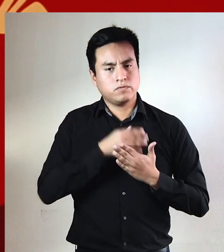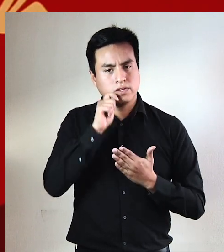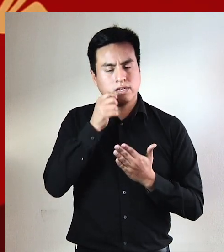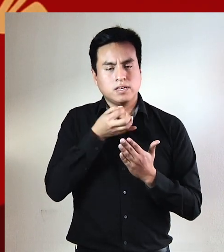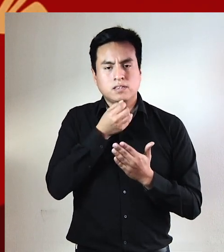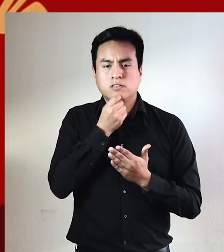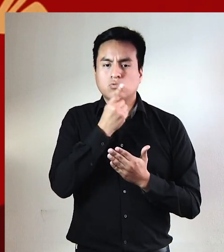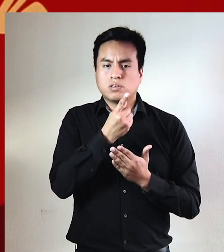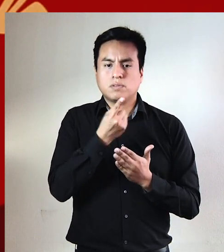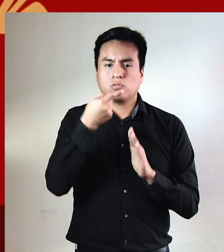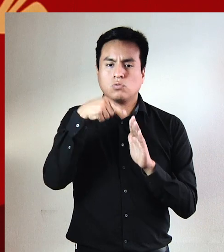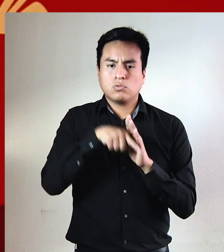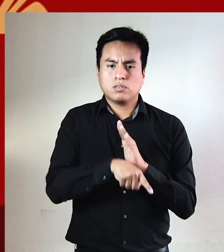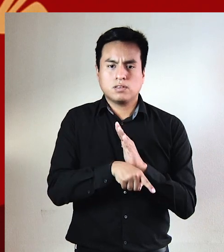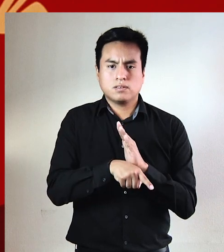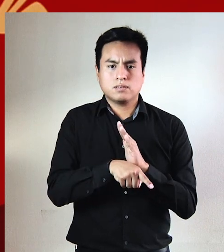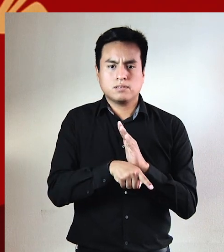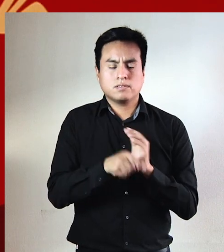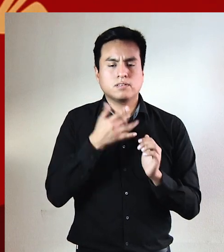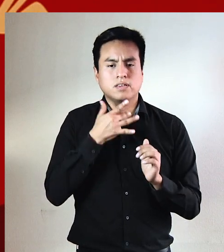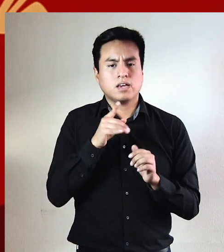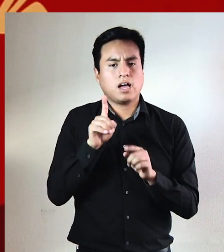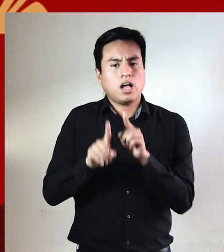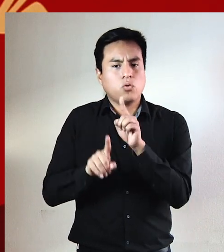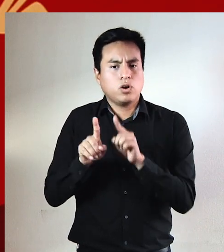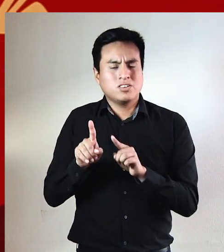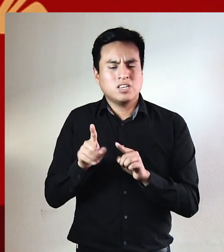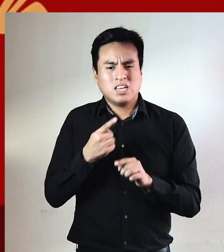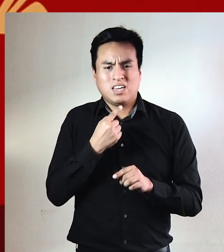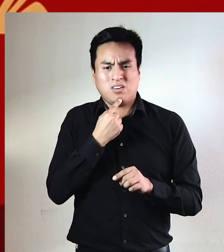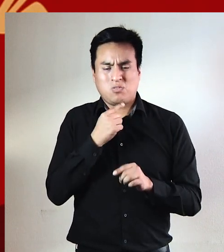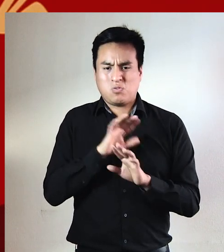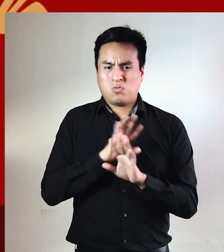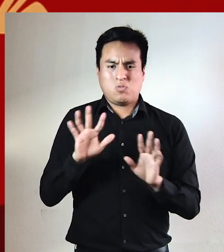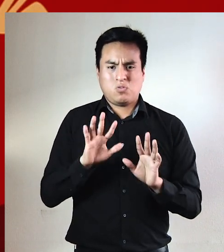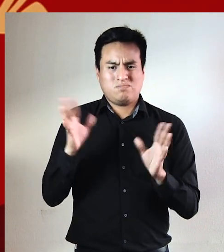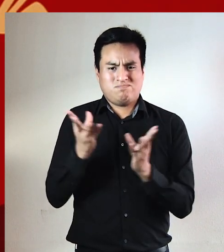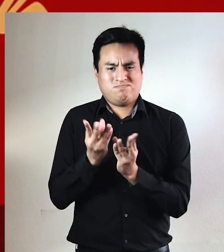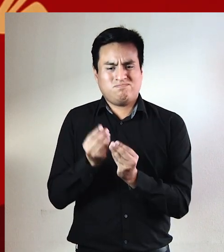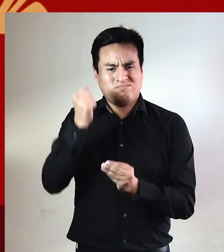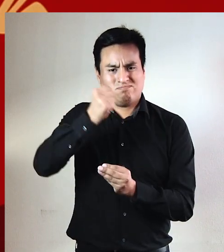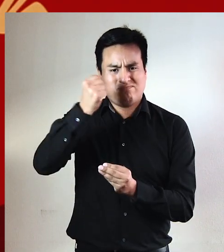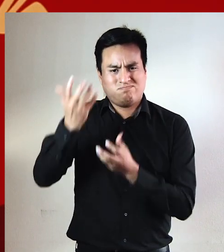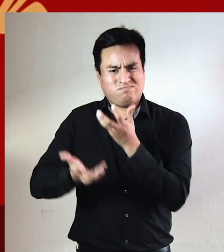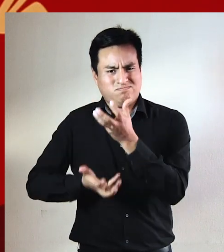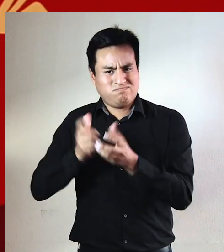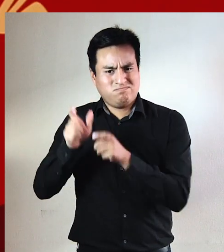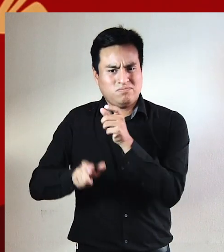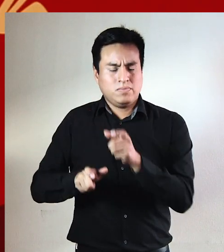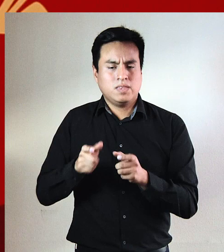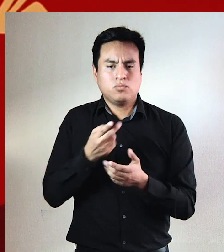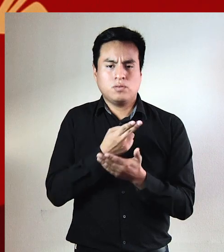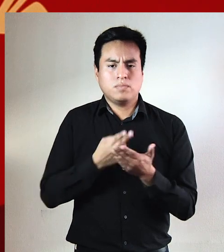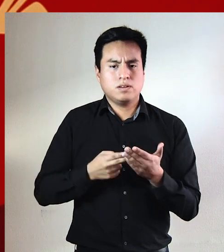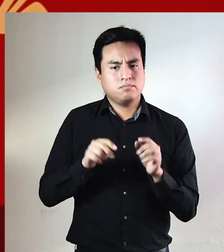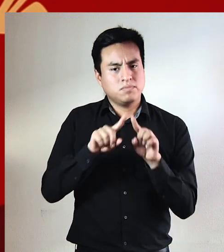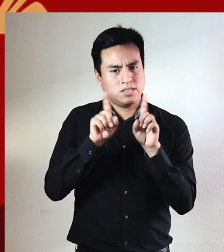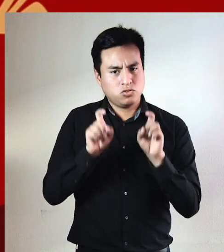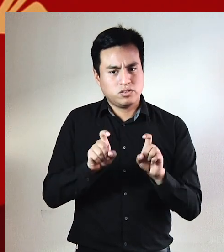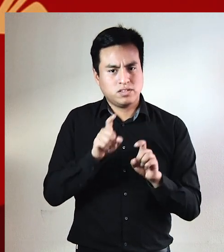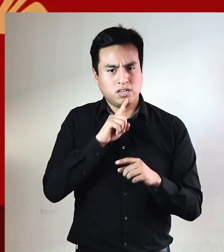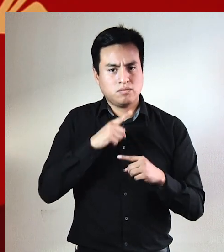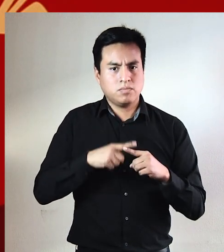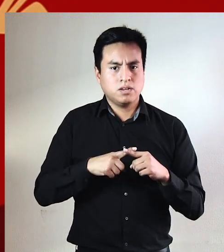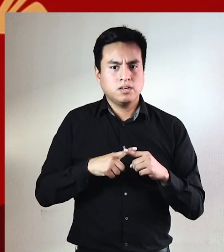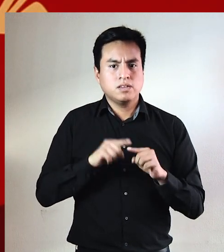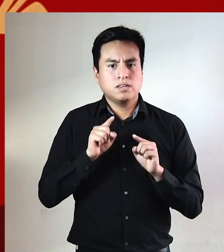constituye la denuncia más honda que alguien haya hecho del horror del exterminio y de los holocaustos. El poema se llama La Misteriosa